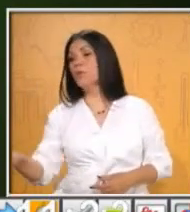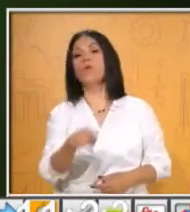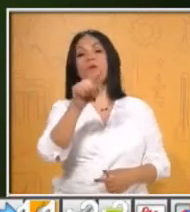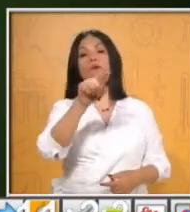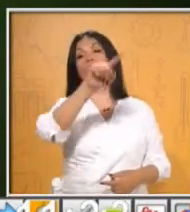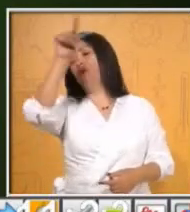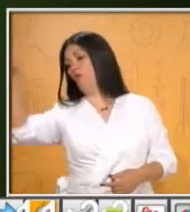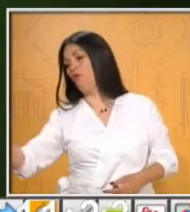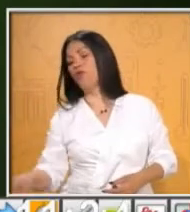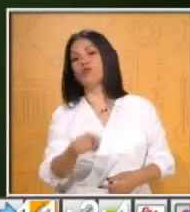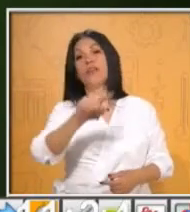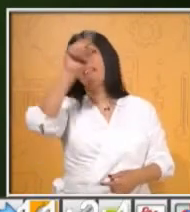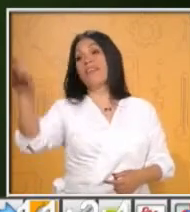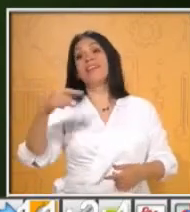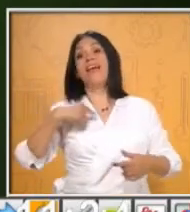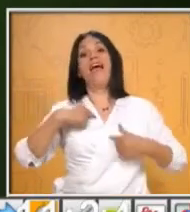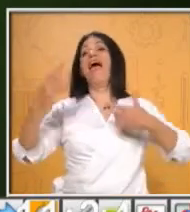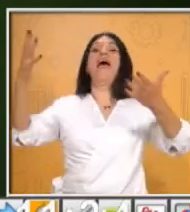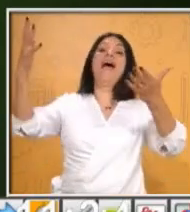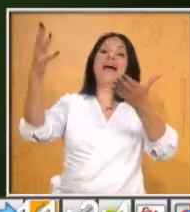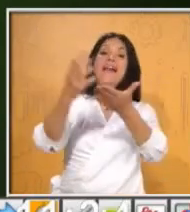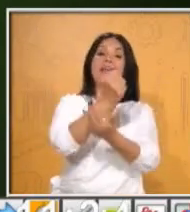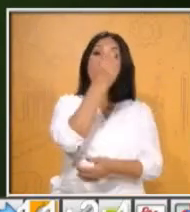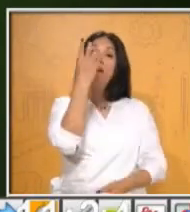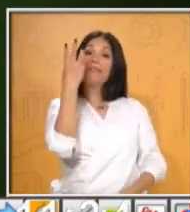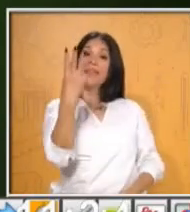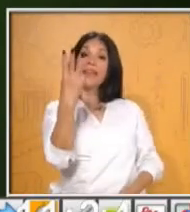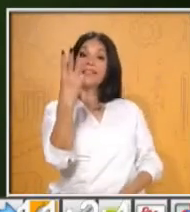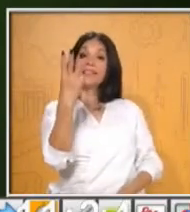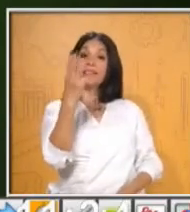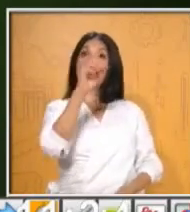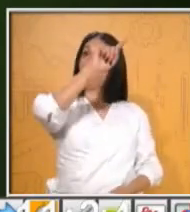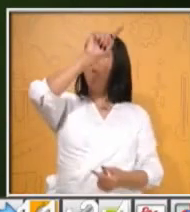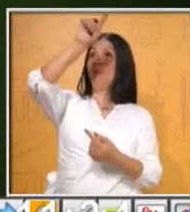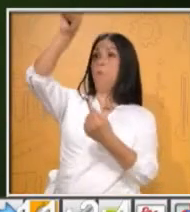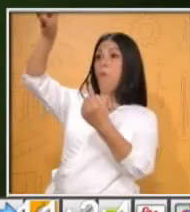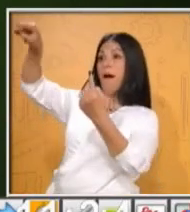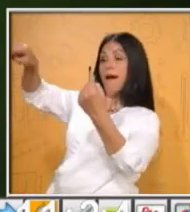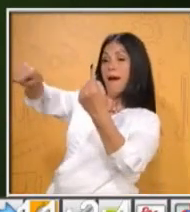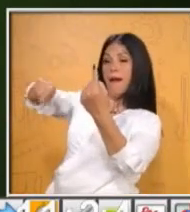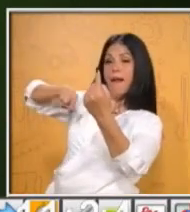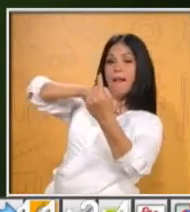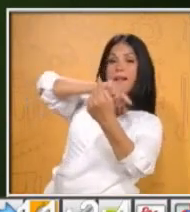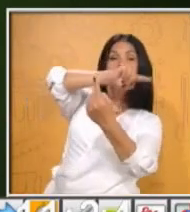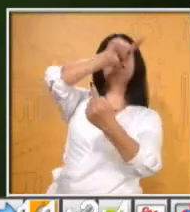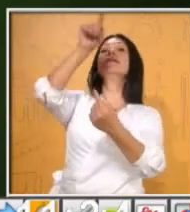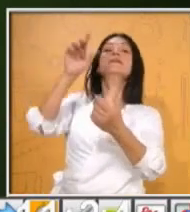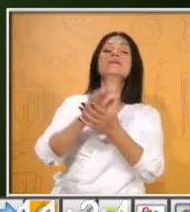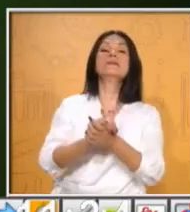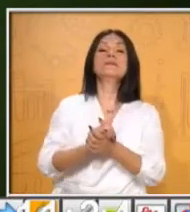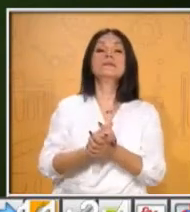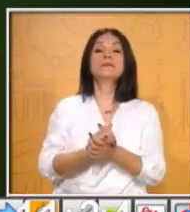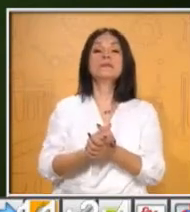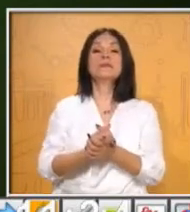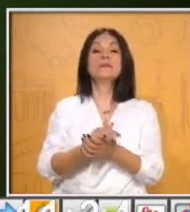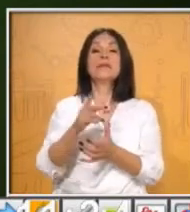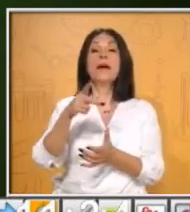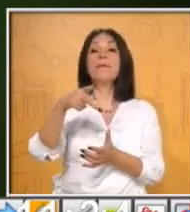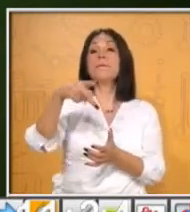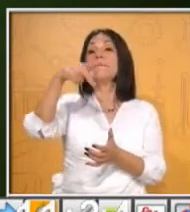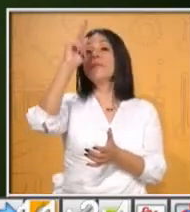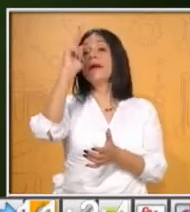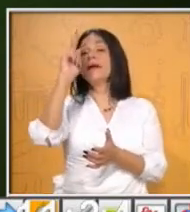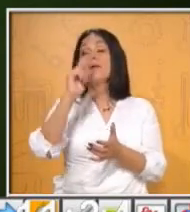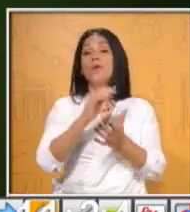indicaciones. Cuando tú lances el dado y caiga en uno o en cuatro, tú vas a dar media vuelta.